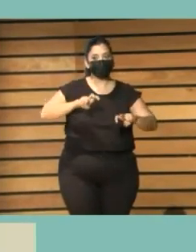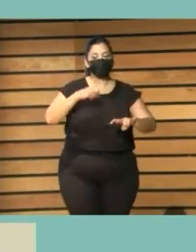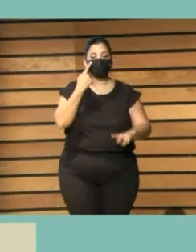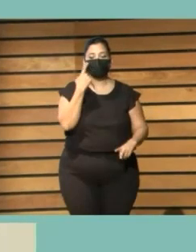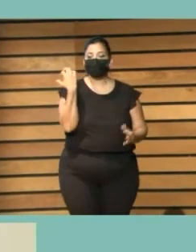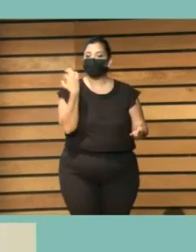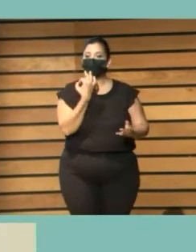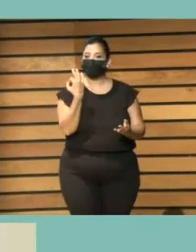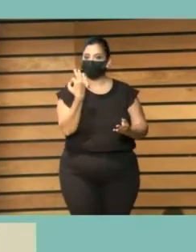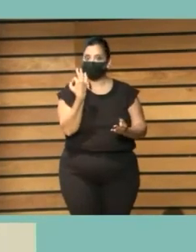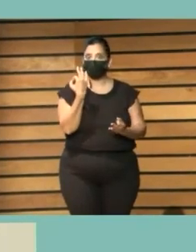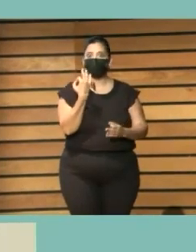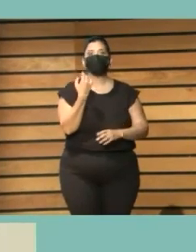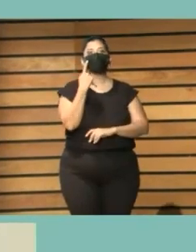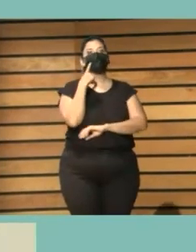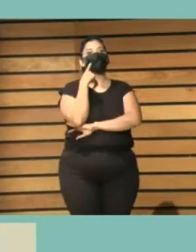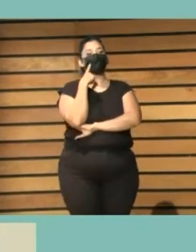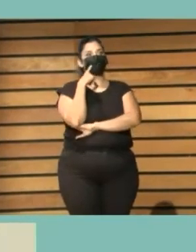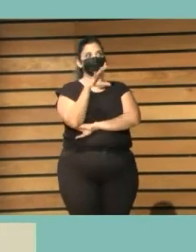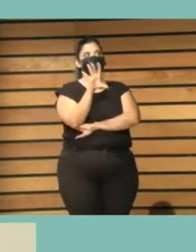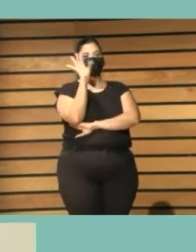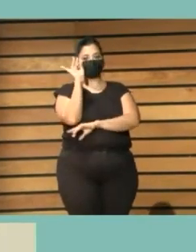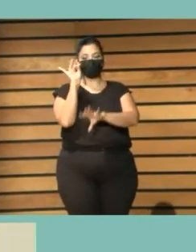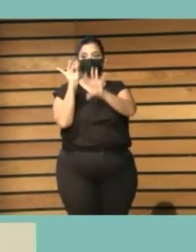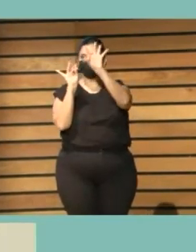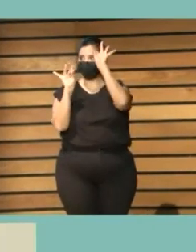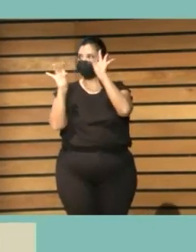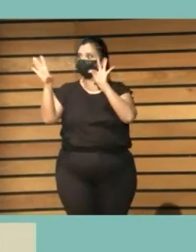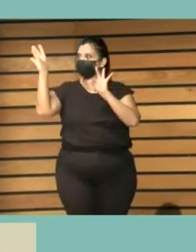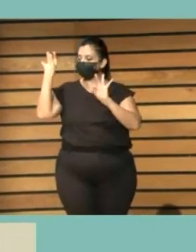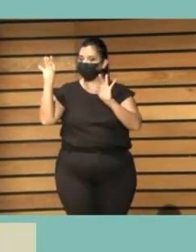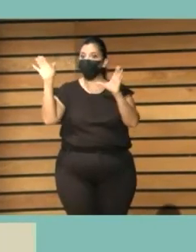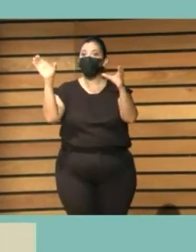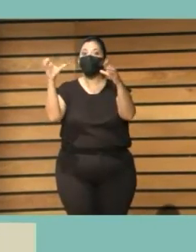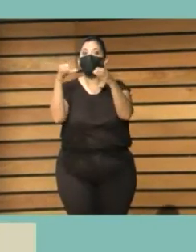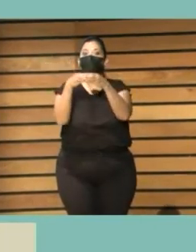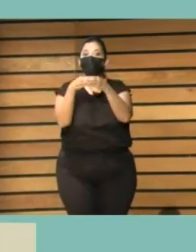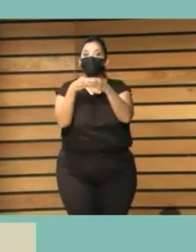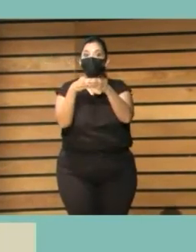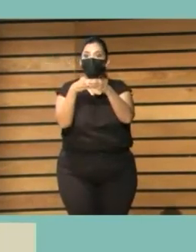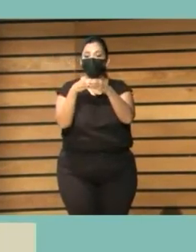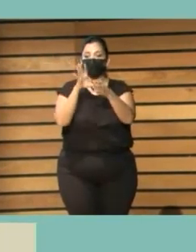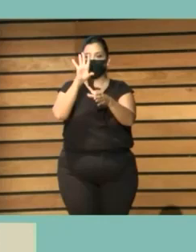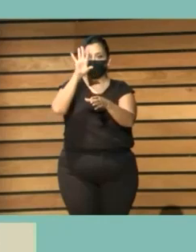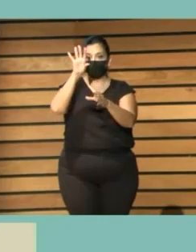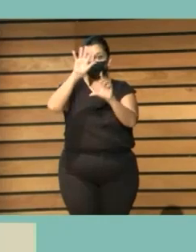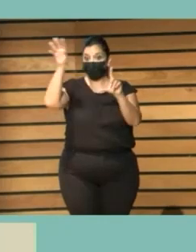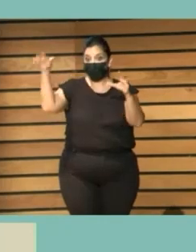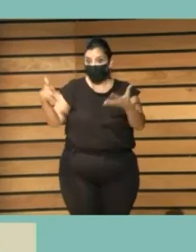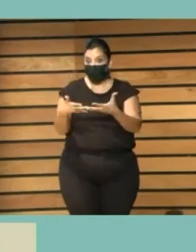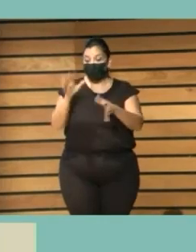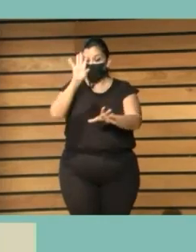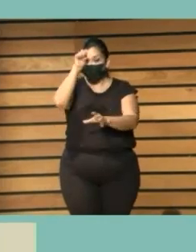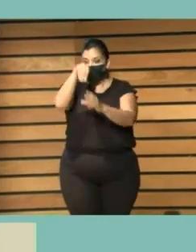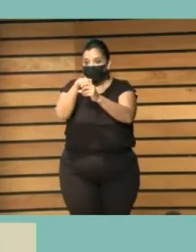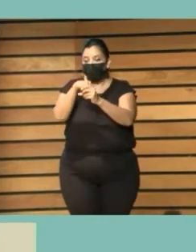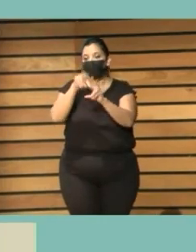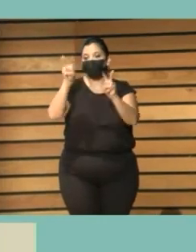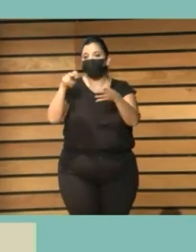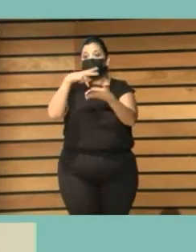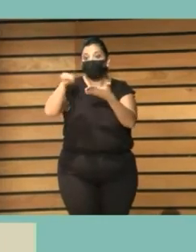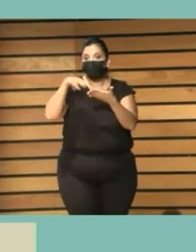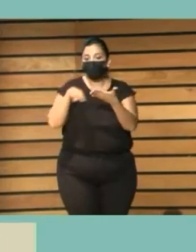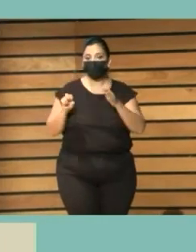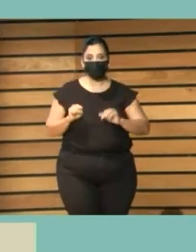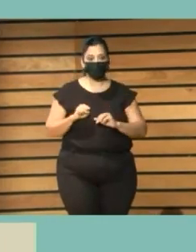se localizan 24 clubs en activo en España virtuales, de